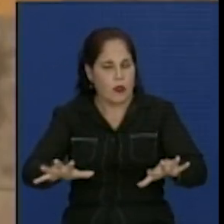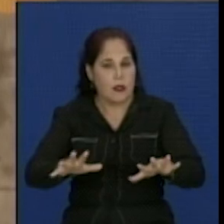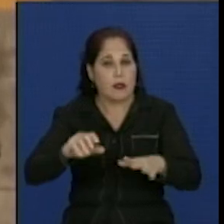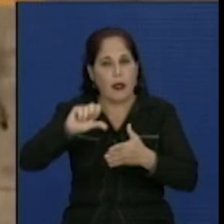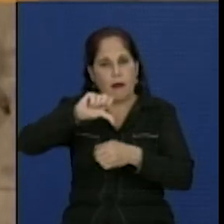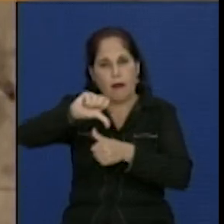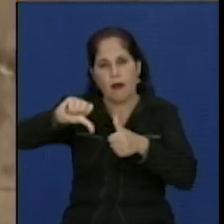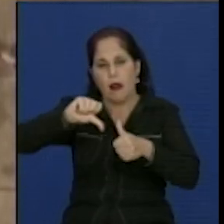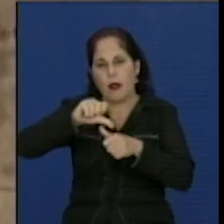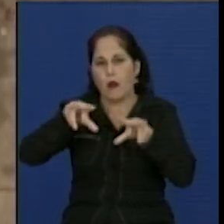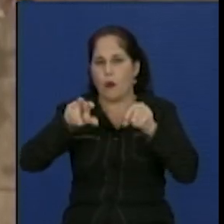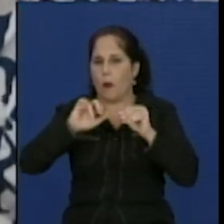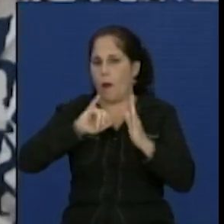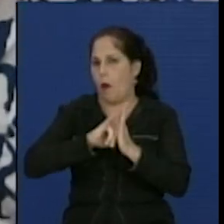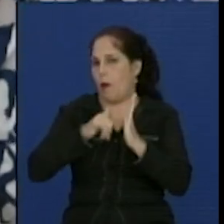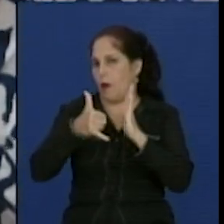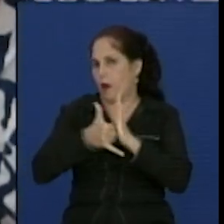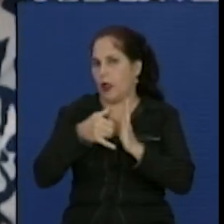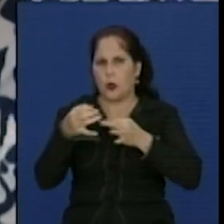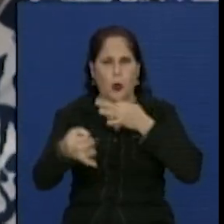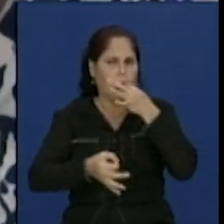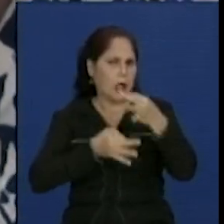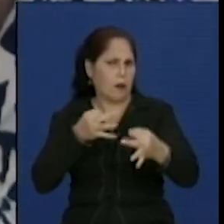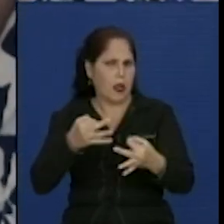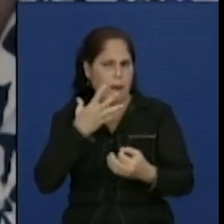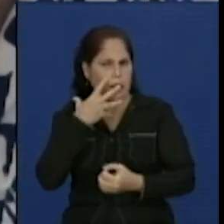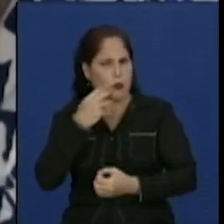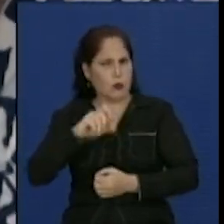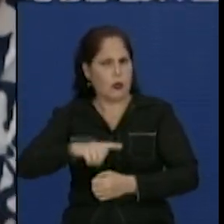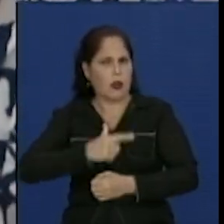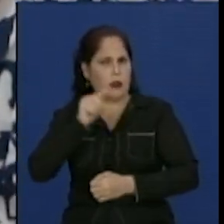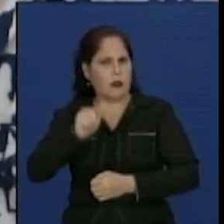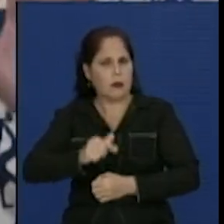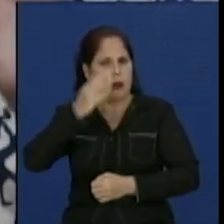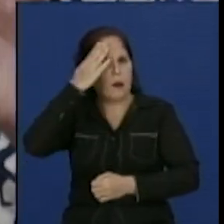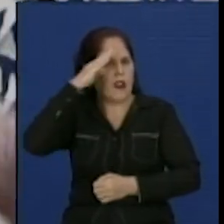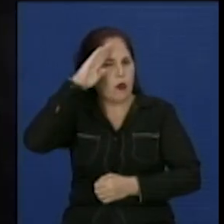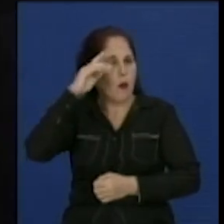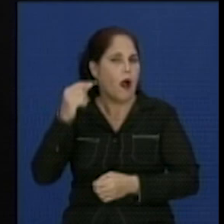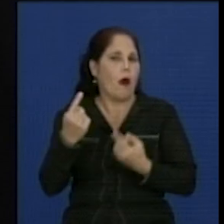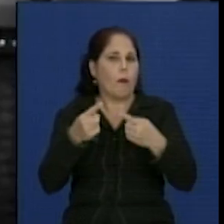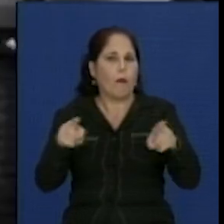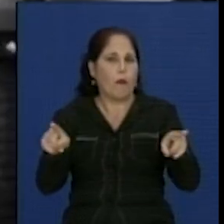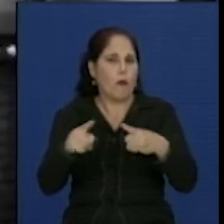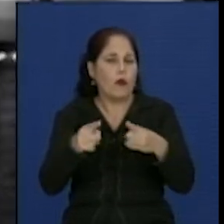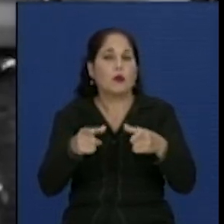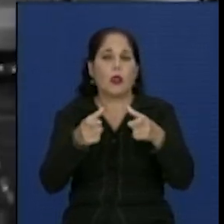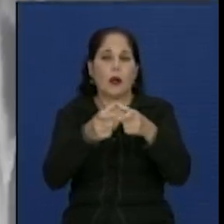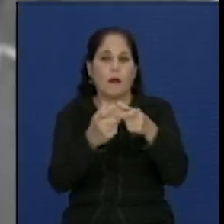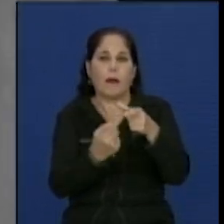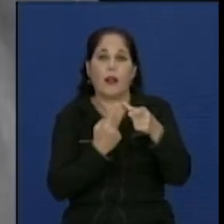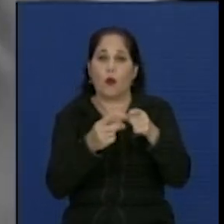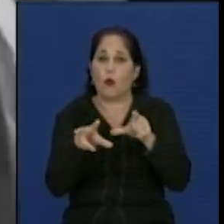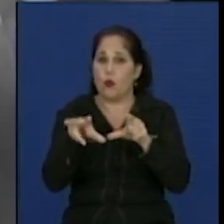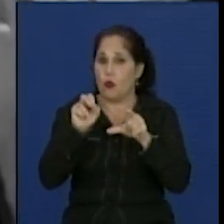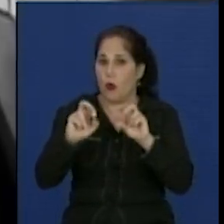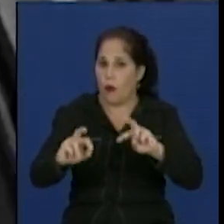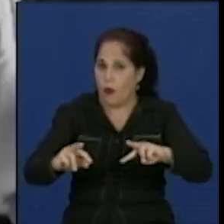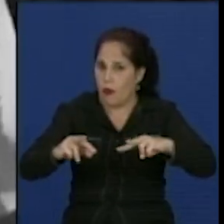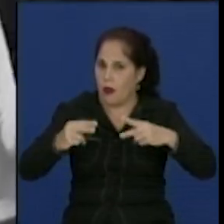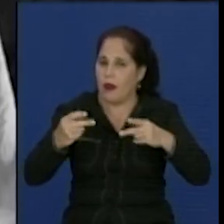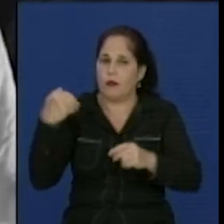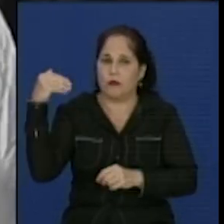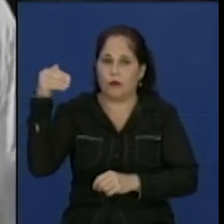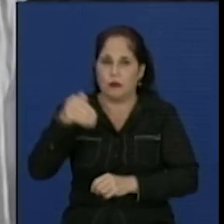proyectos. Conversamos sobre su obra, su acercamiento a los artistas cubanos y la presentación de su nuevo disco titulado Regreso a un